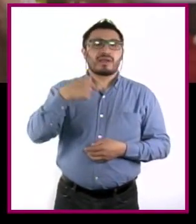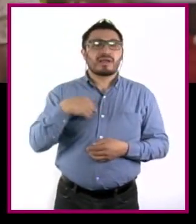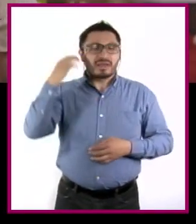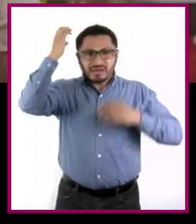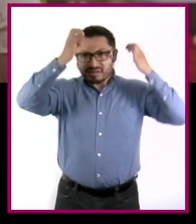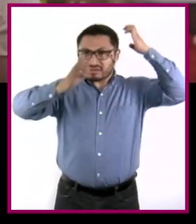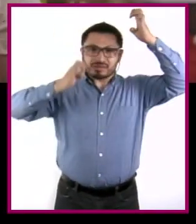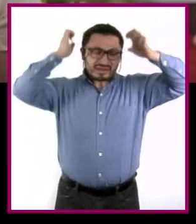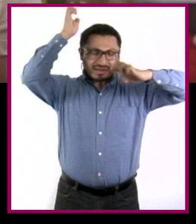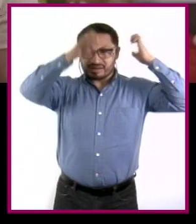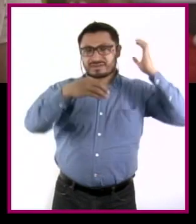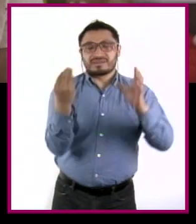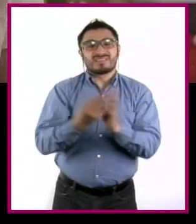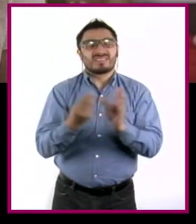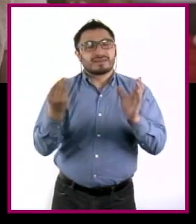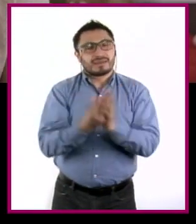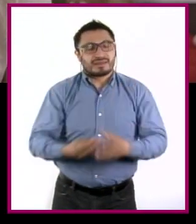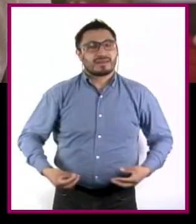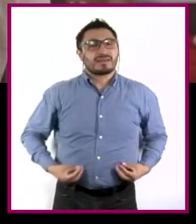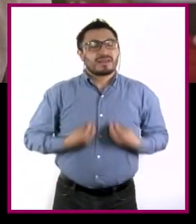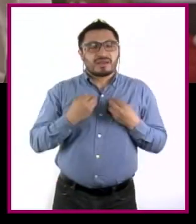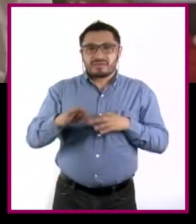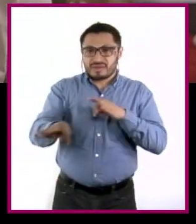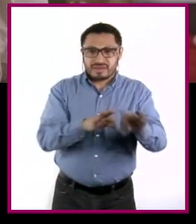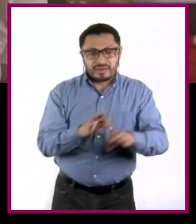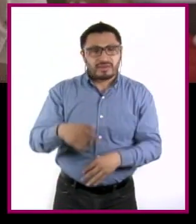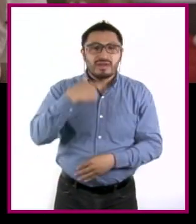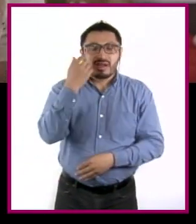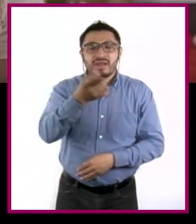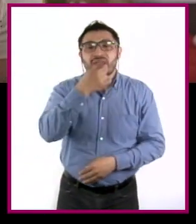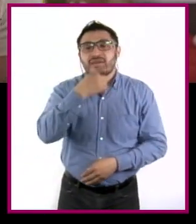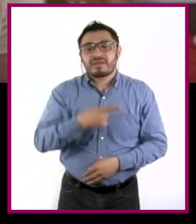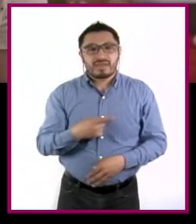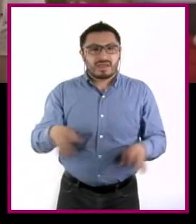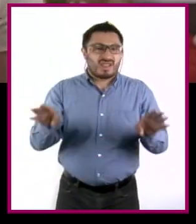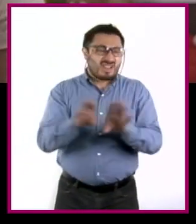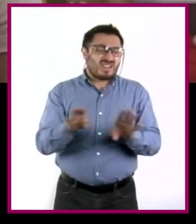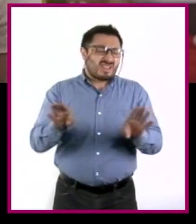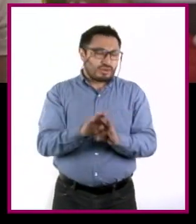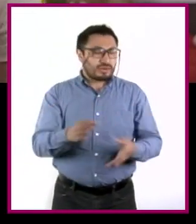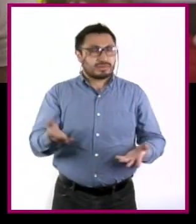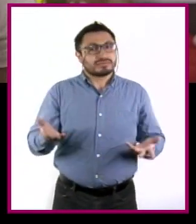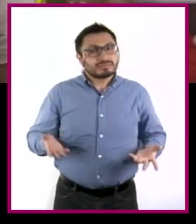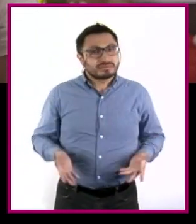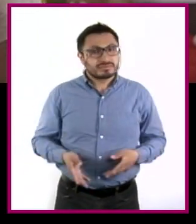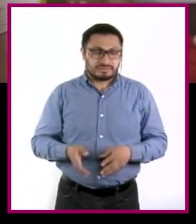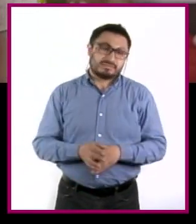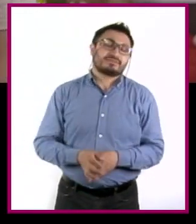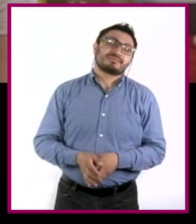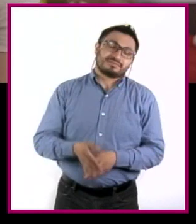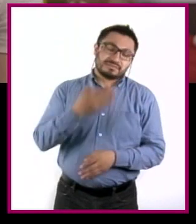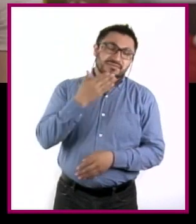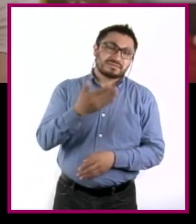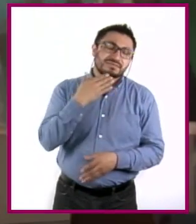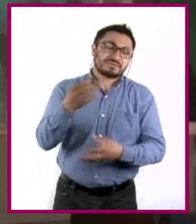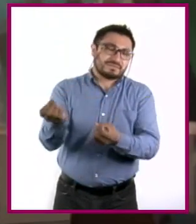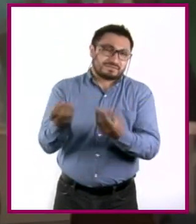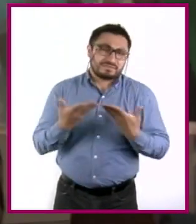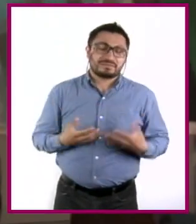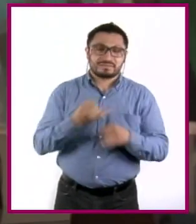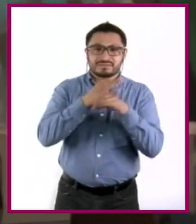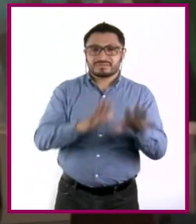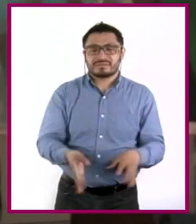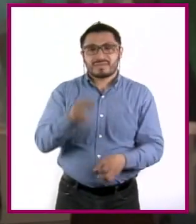eso en mi clase de vida productiva y quería que me dijeras qué tal me sale la explicación. No me pudo llegar más a tiempo esa información, ¿eh?